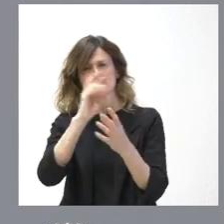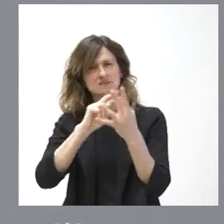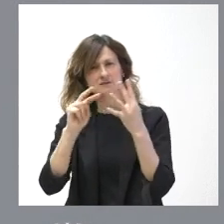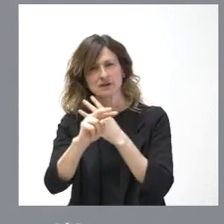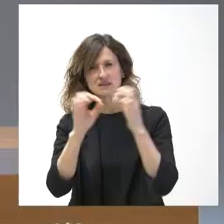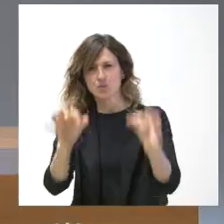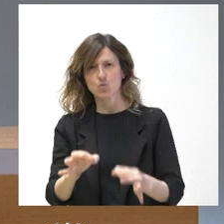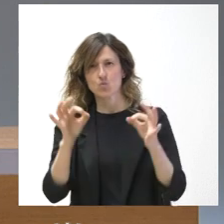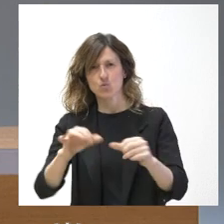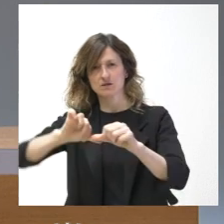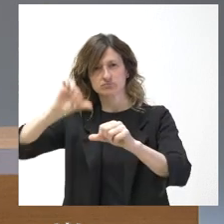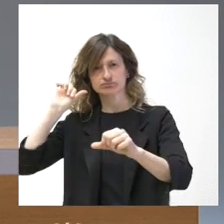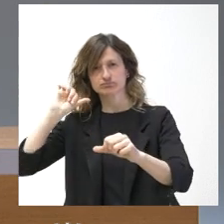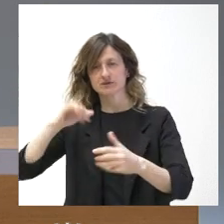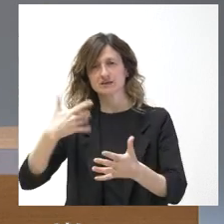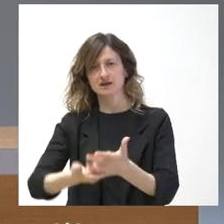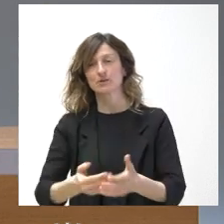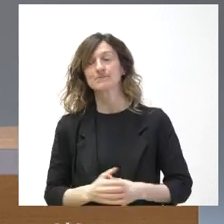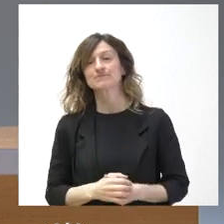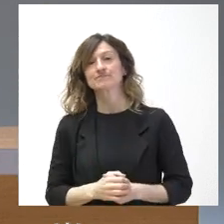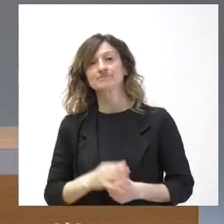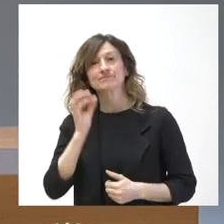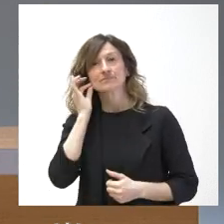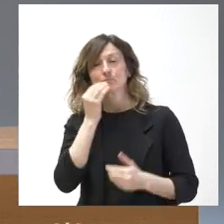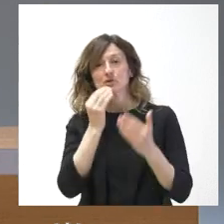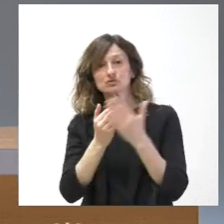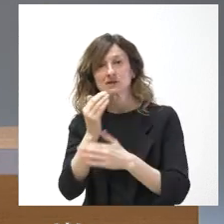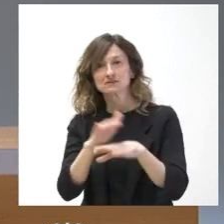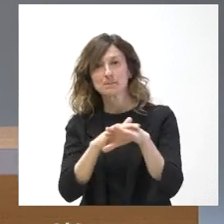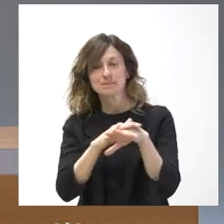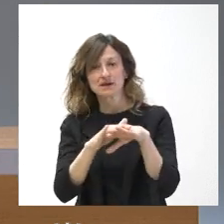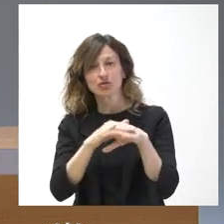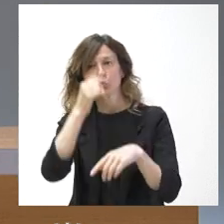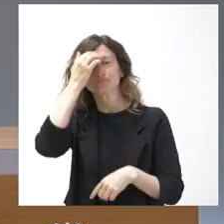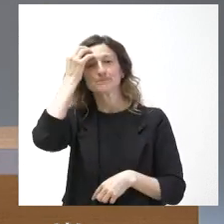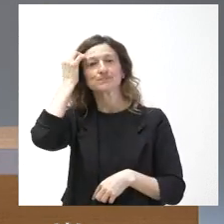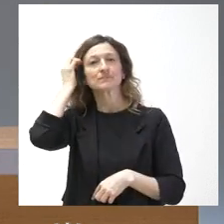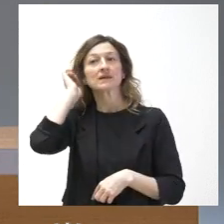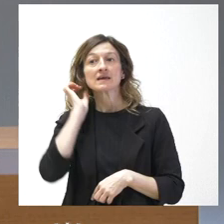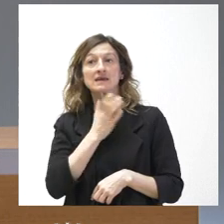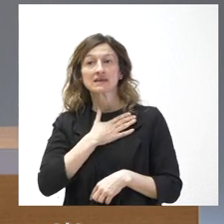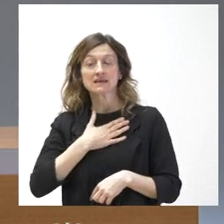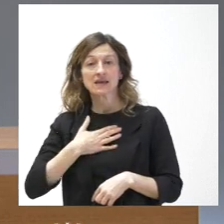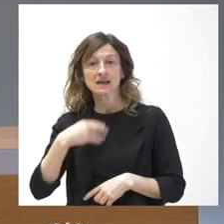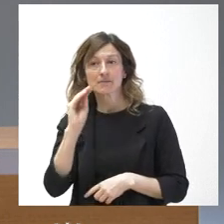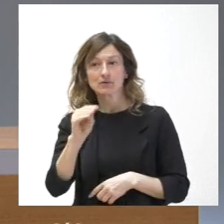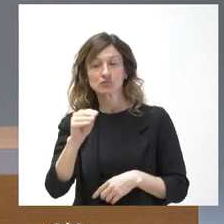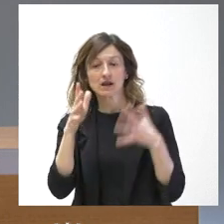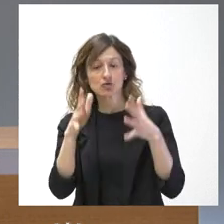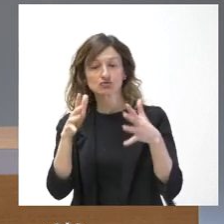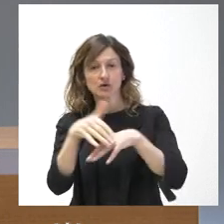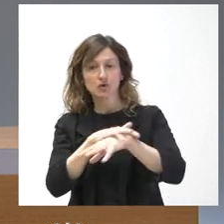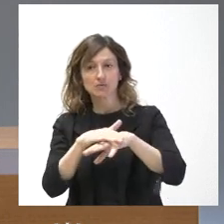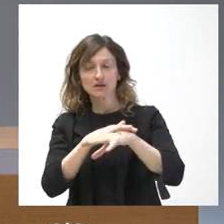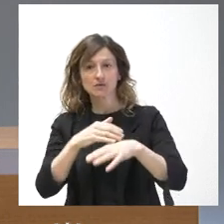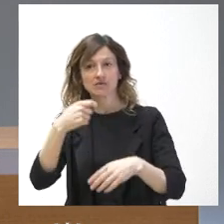hacemos siempre. Sí, buenos días. Buenos días. Perdón. Yo le quería preguntar. Ha iniciado el Consejo de Gobierno diciendo que ha sido presidido